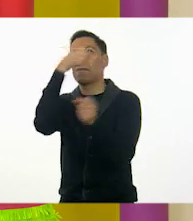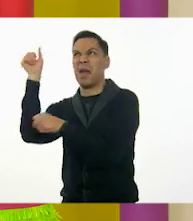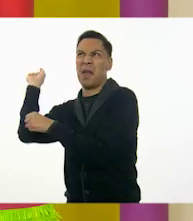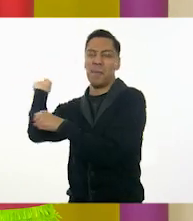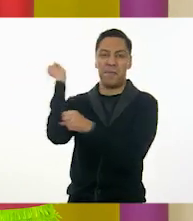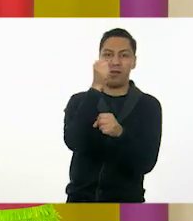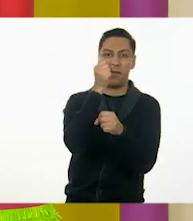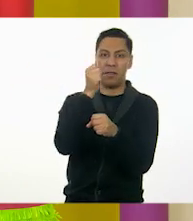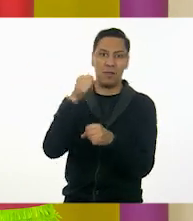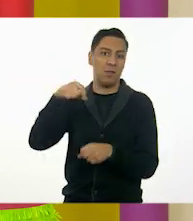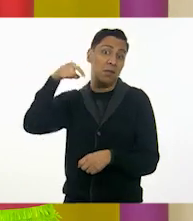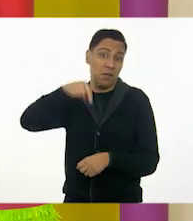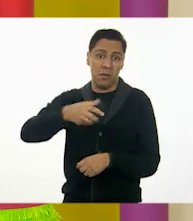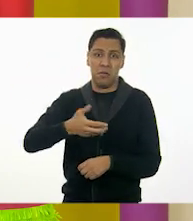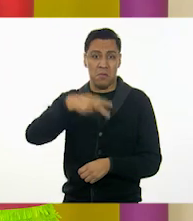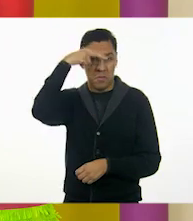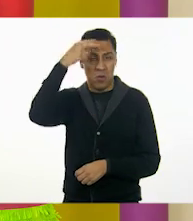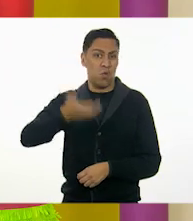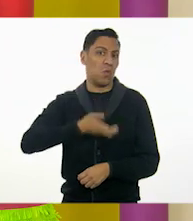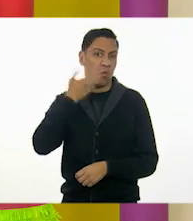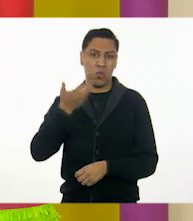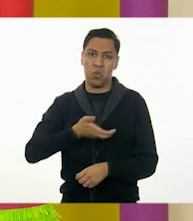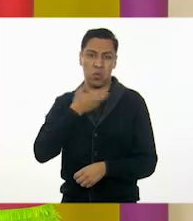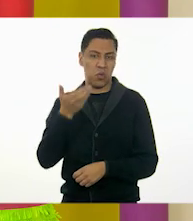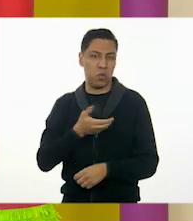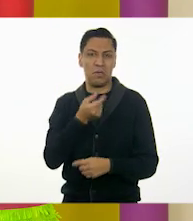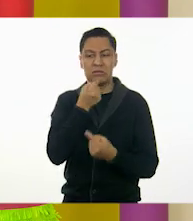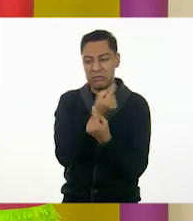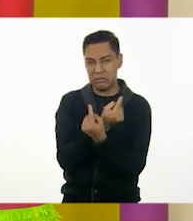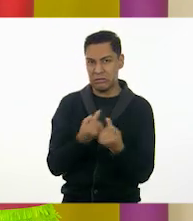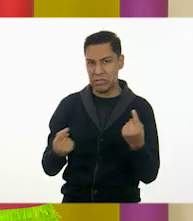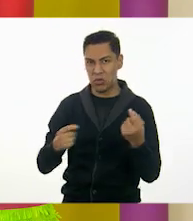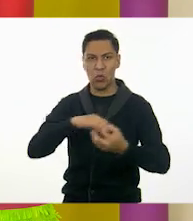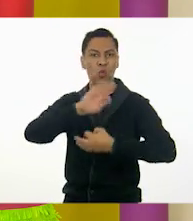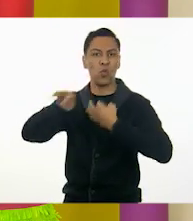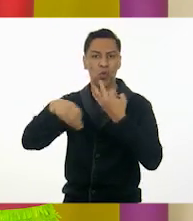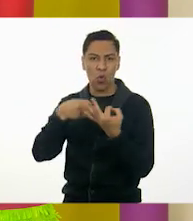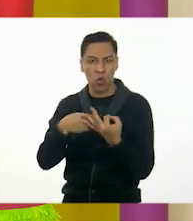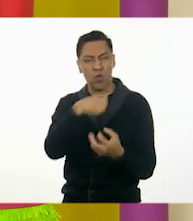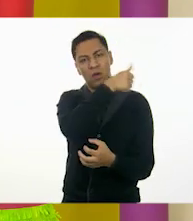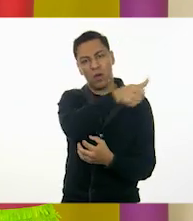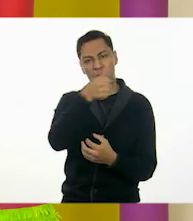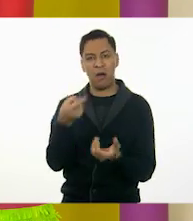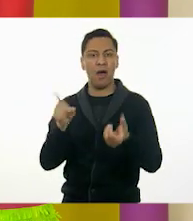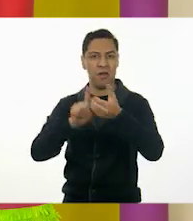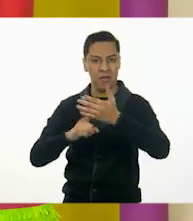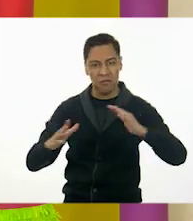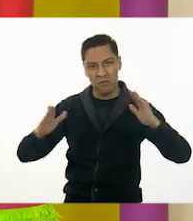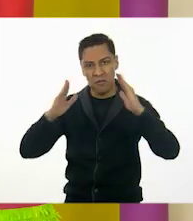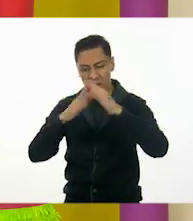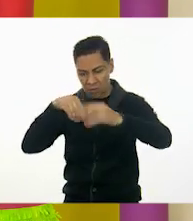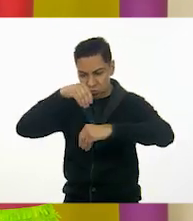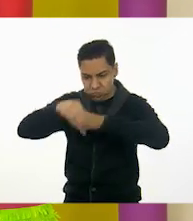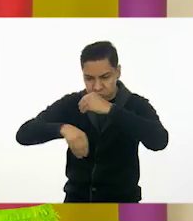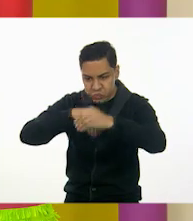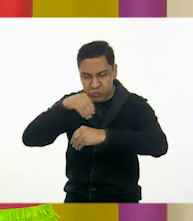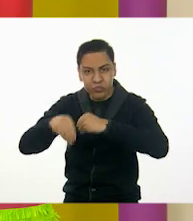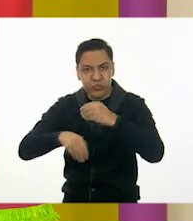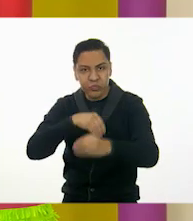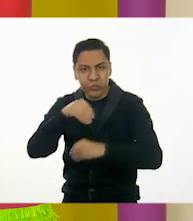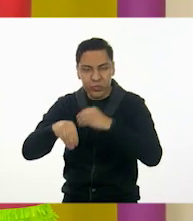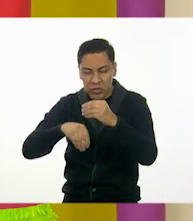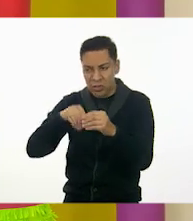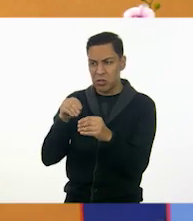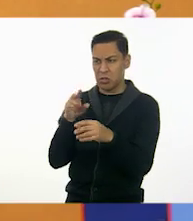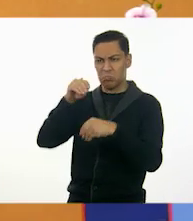muy importante es elaborar la piñata o las piñatas que vamos a romper en las posadas. Nosotros las hacemos. Mi tío nos enseñó cómo